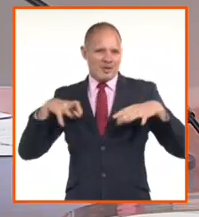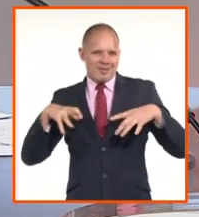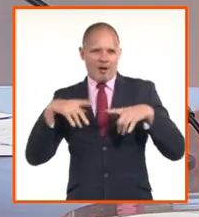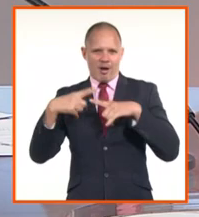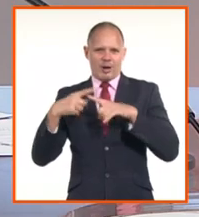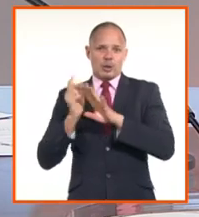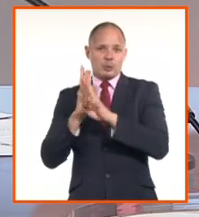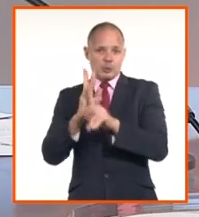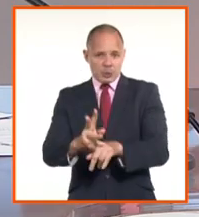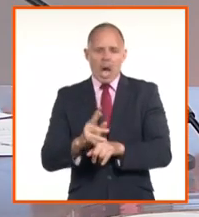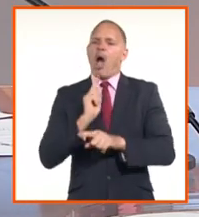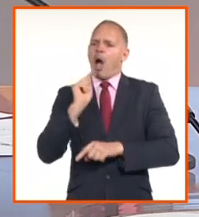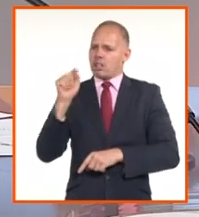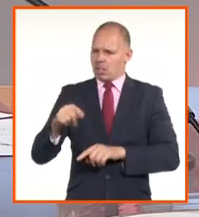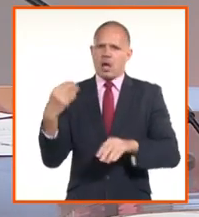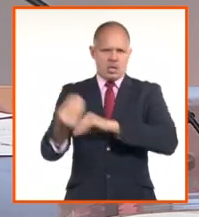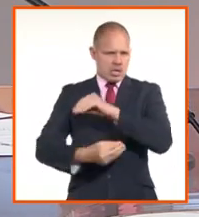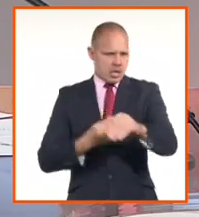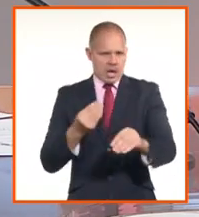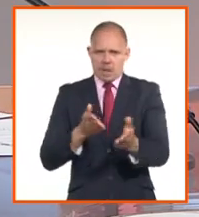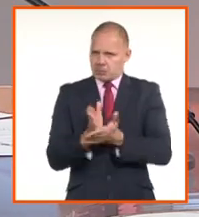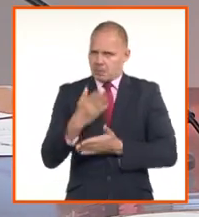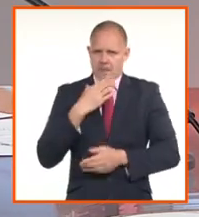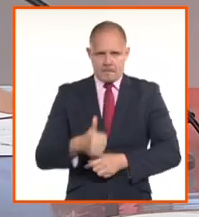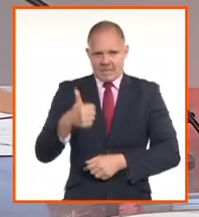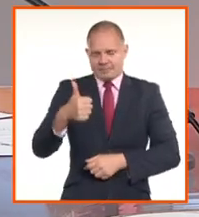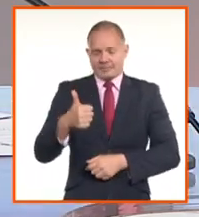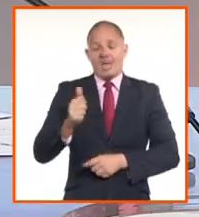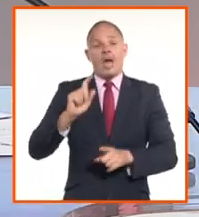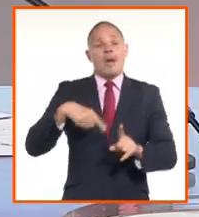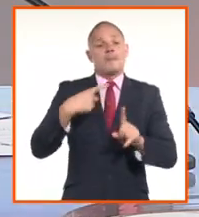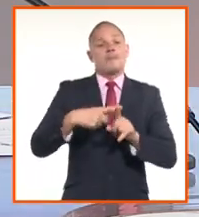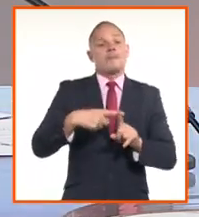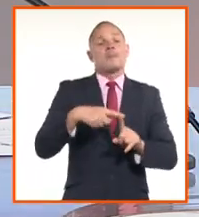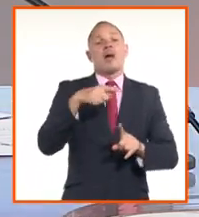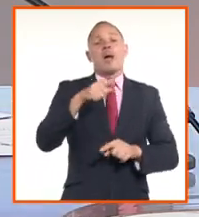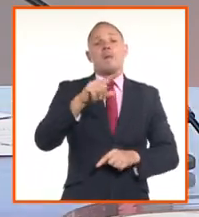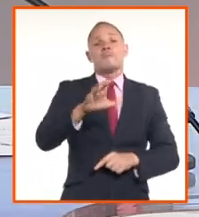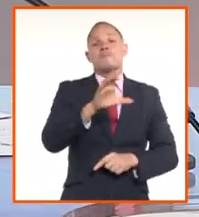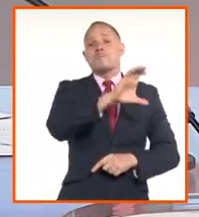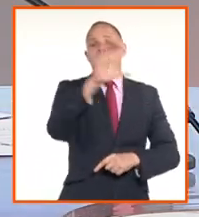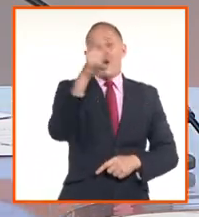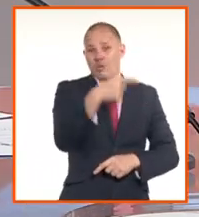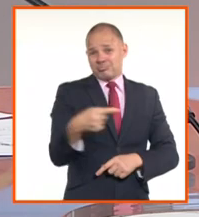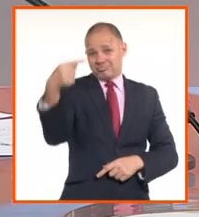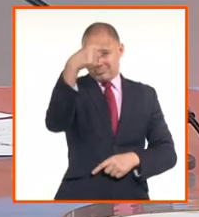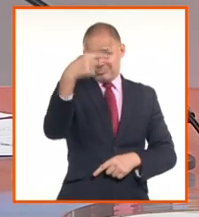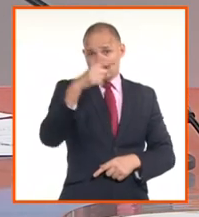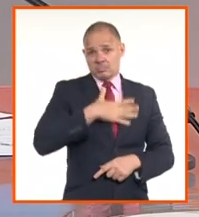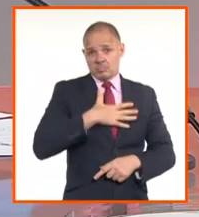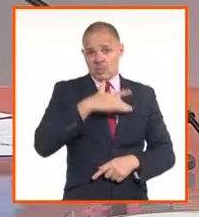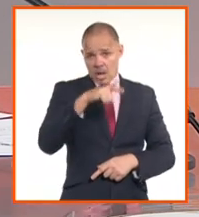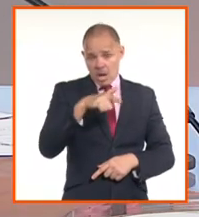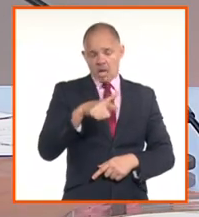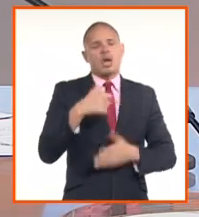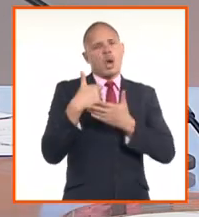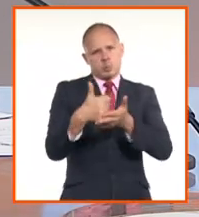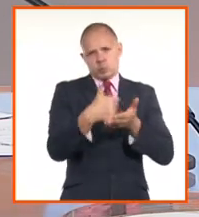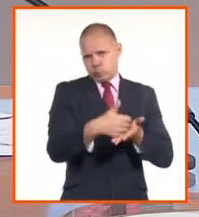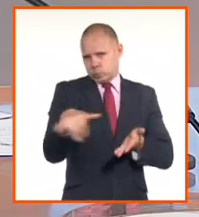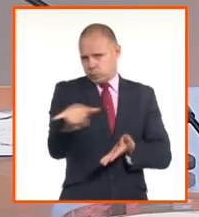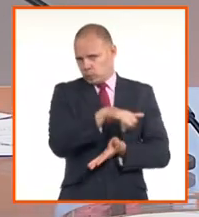Banco Central también va a colaborar con los bancos en publicar también esos lugares donde se van a